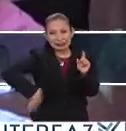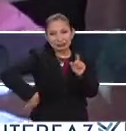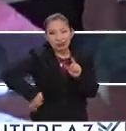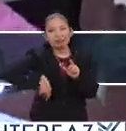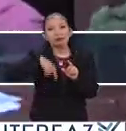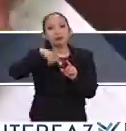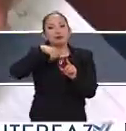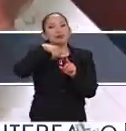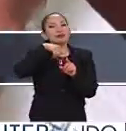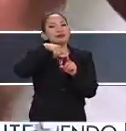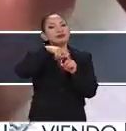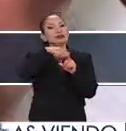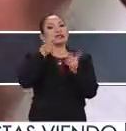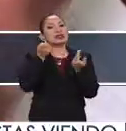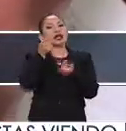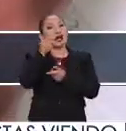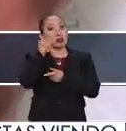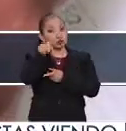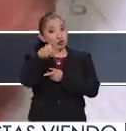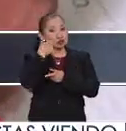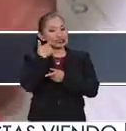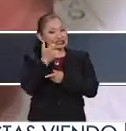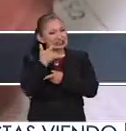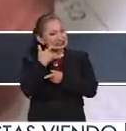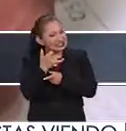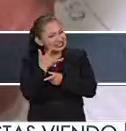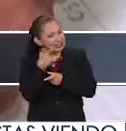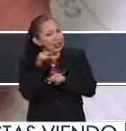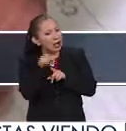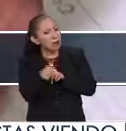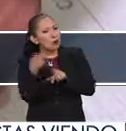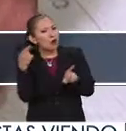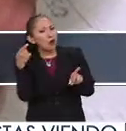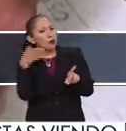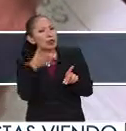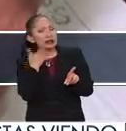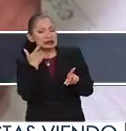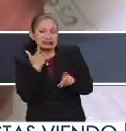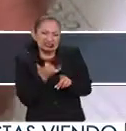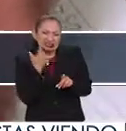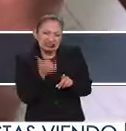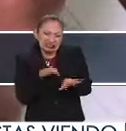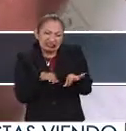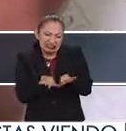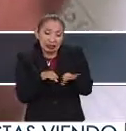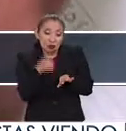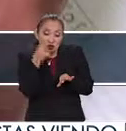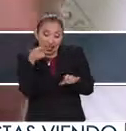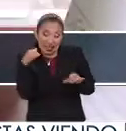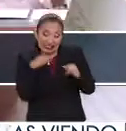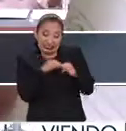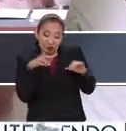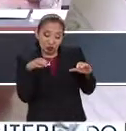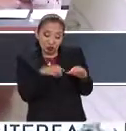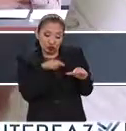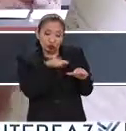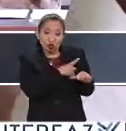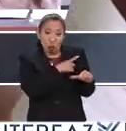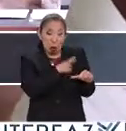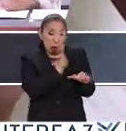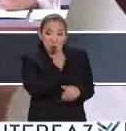mencionaba que es que si se intentara lograr este objetivo titánico simplemente por una institución, pues tendría que ser